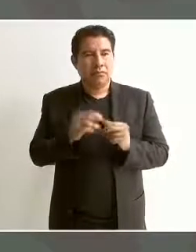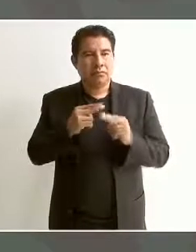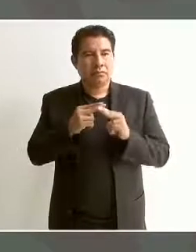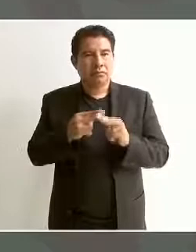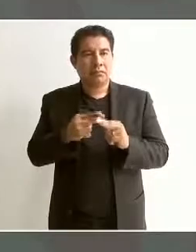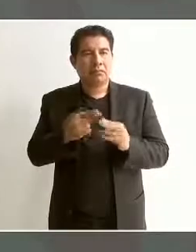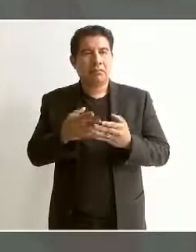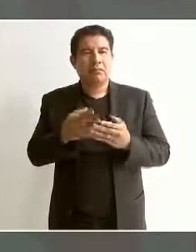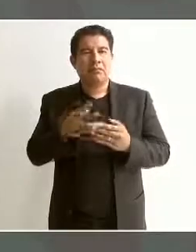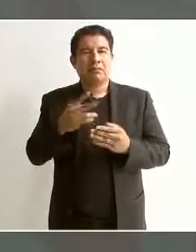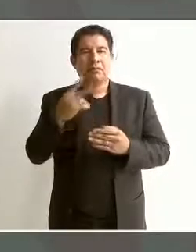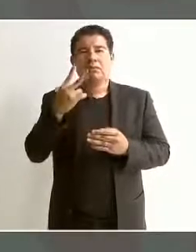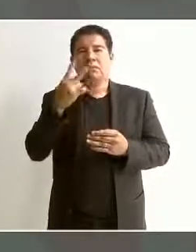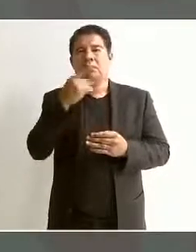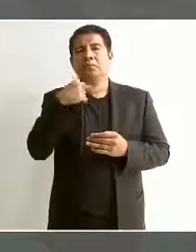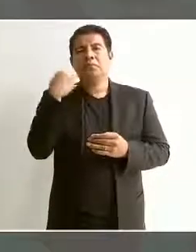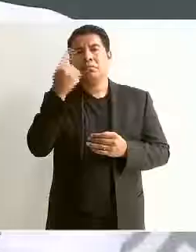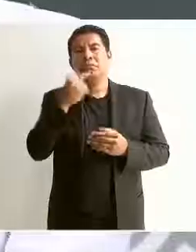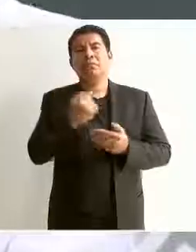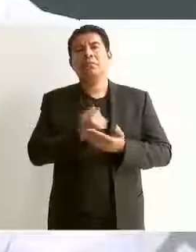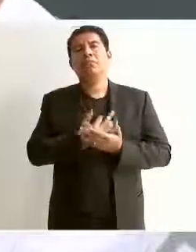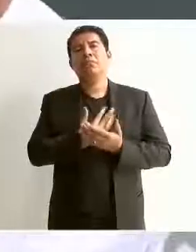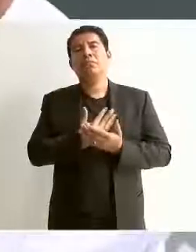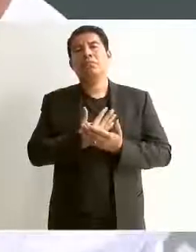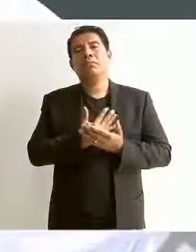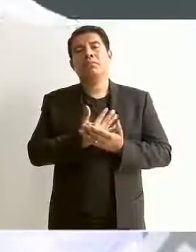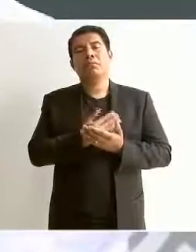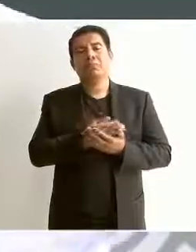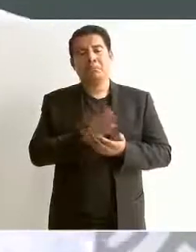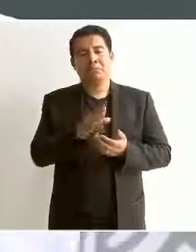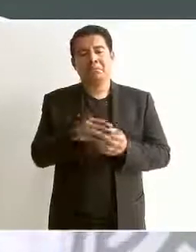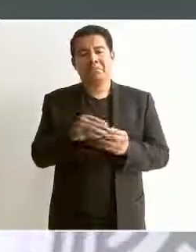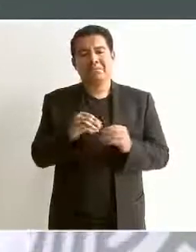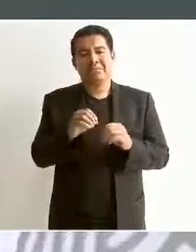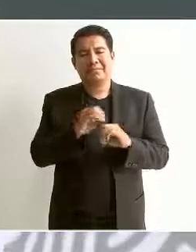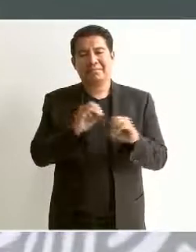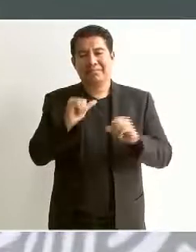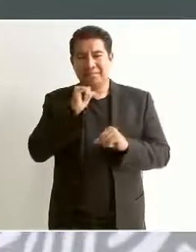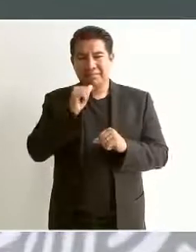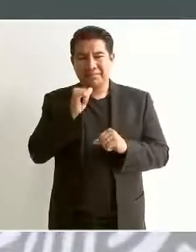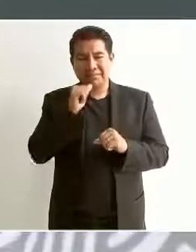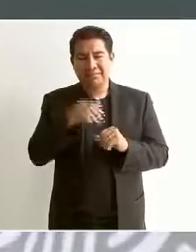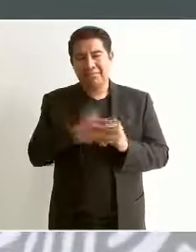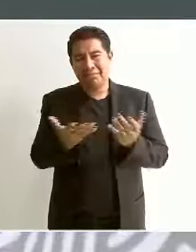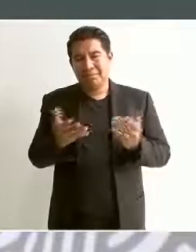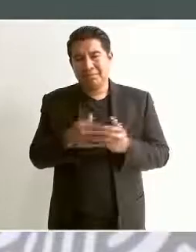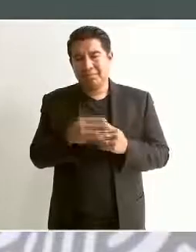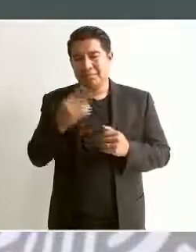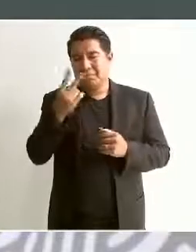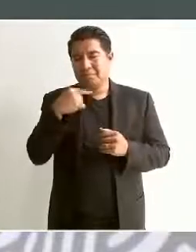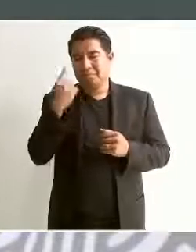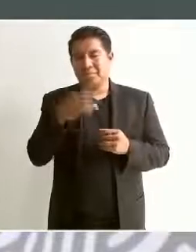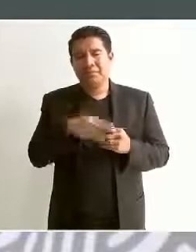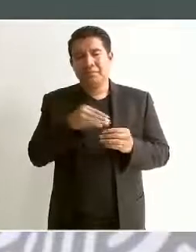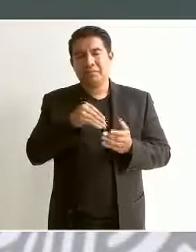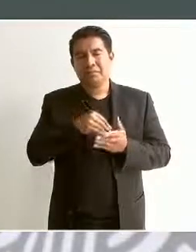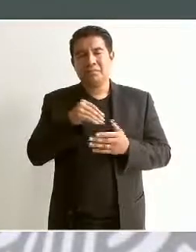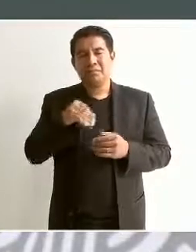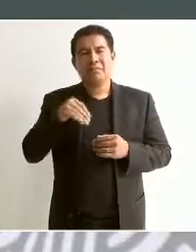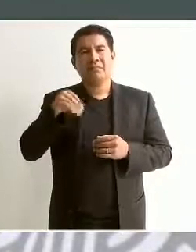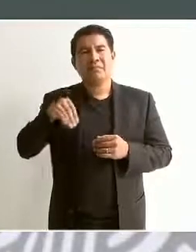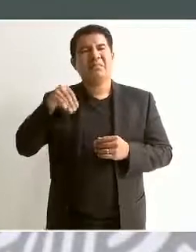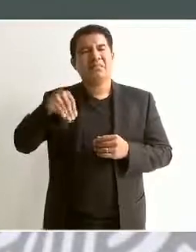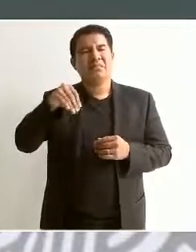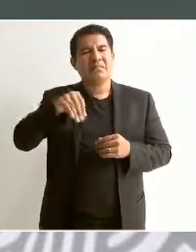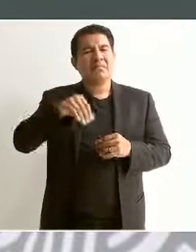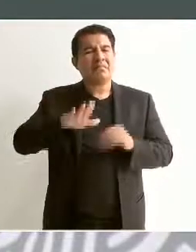como dos horas ahí pues no es nada si caminé como